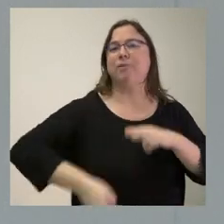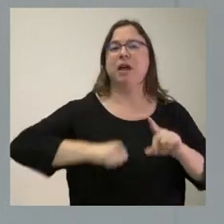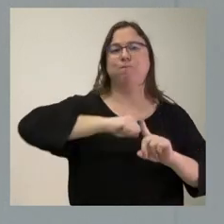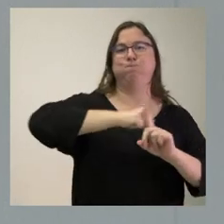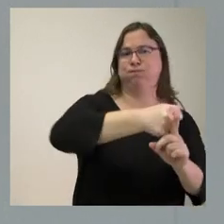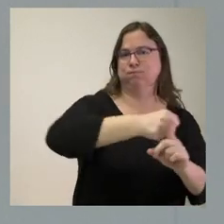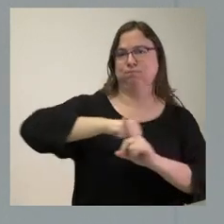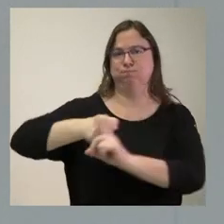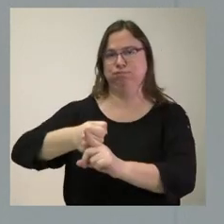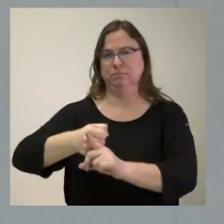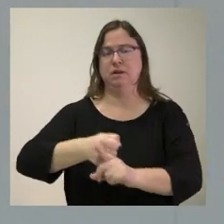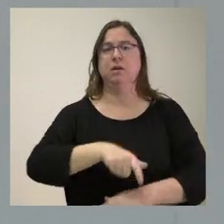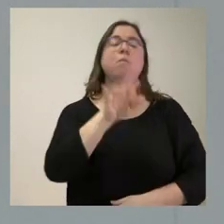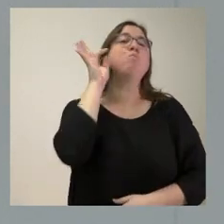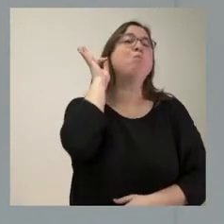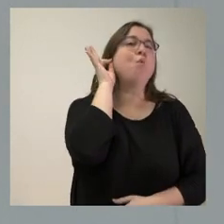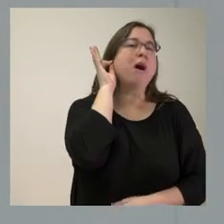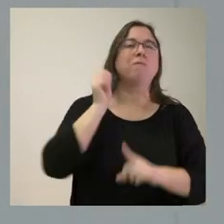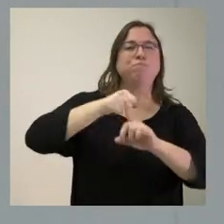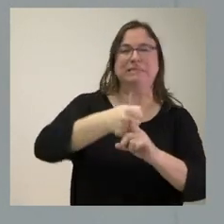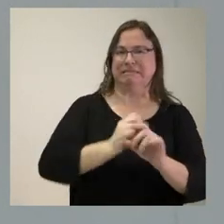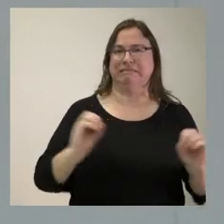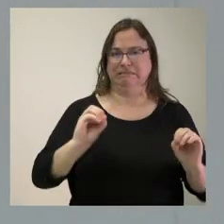hacia la mujer que asiste al centro sanitario.